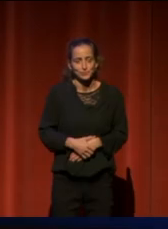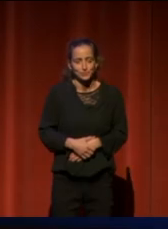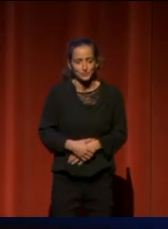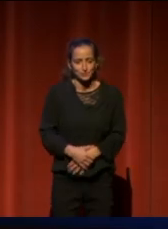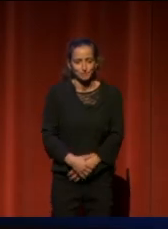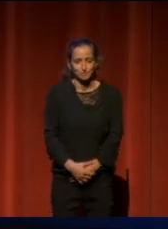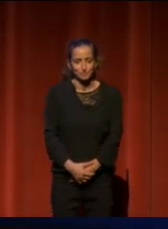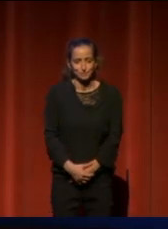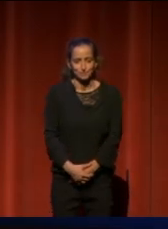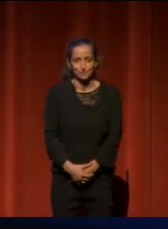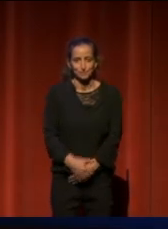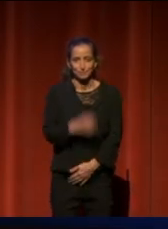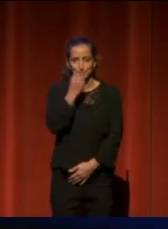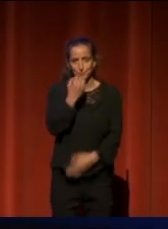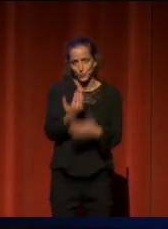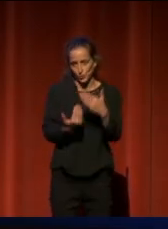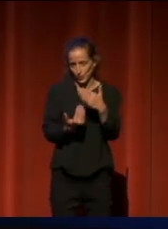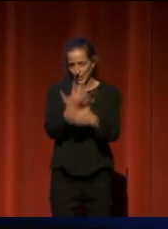Buenos días.